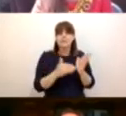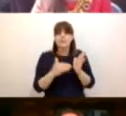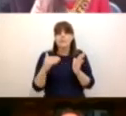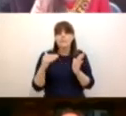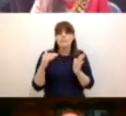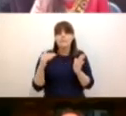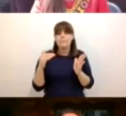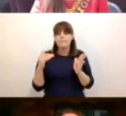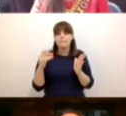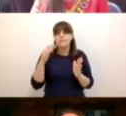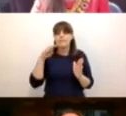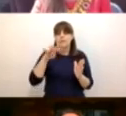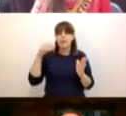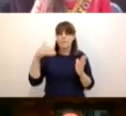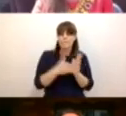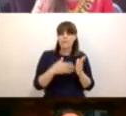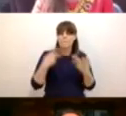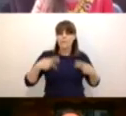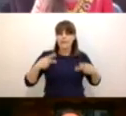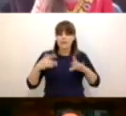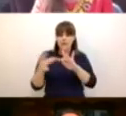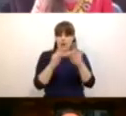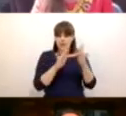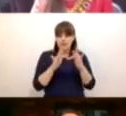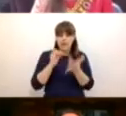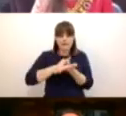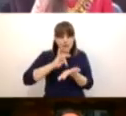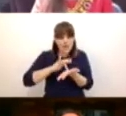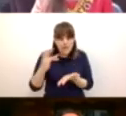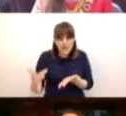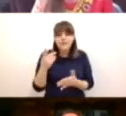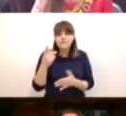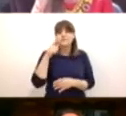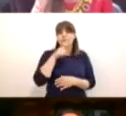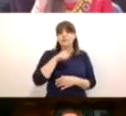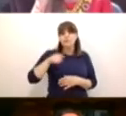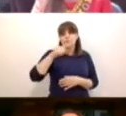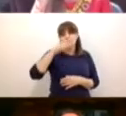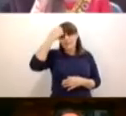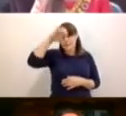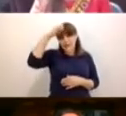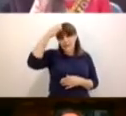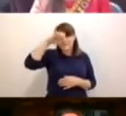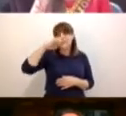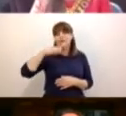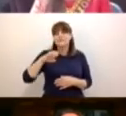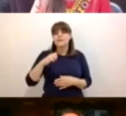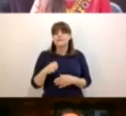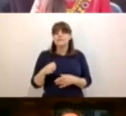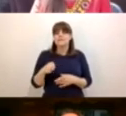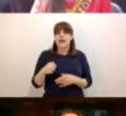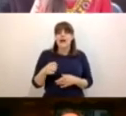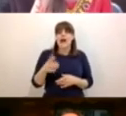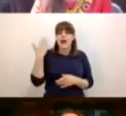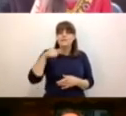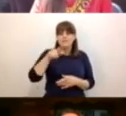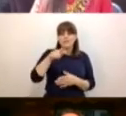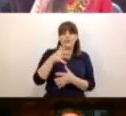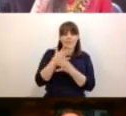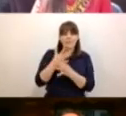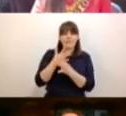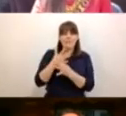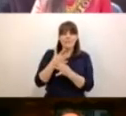han conectado con nosotros en línea y que están siguiendo justamente estas experiencias que nos comentabas, Loreto, de cómo